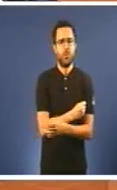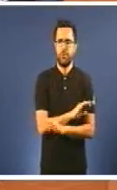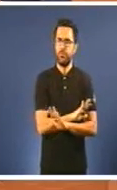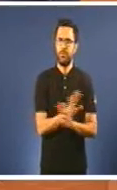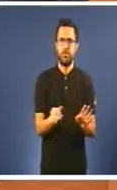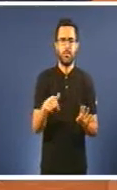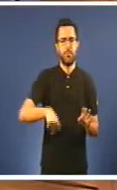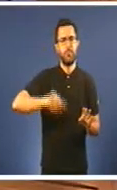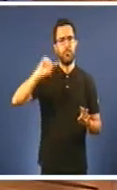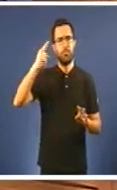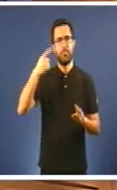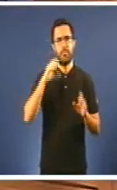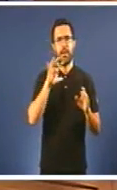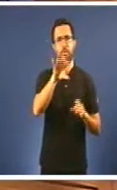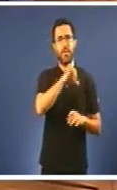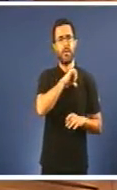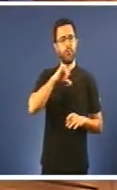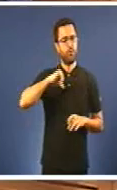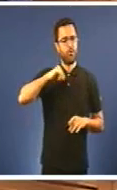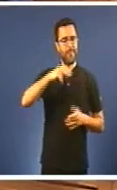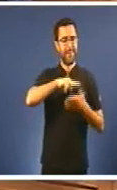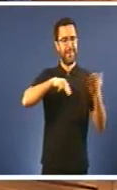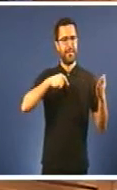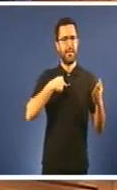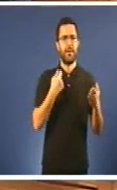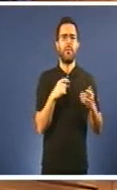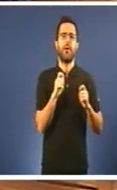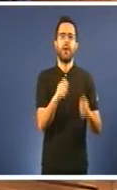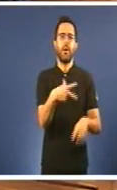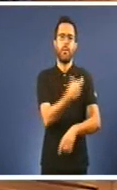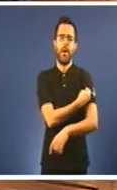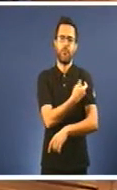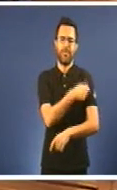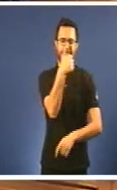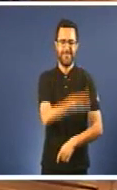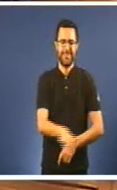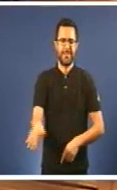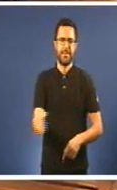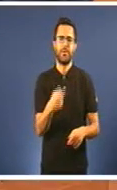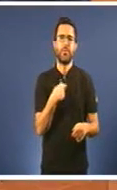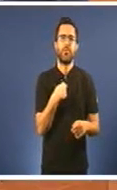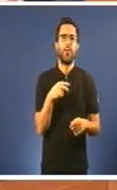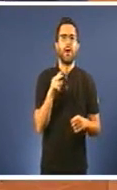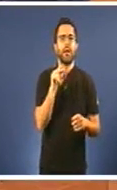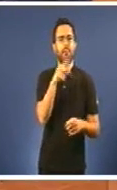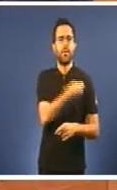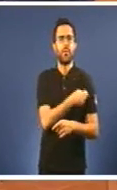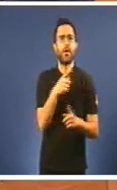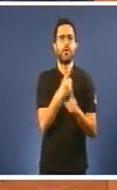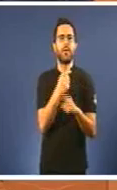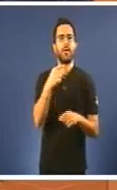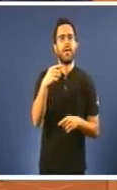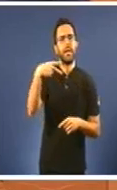en vacunar os rapaces Da vacina contra o neumococo A primeira comunidade autónoma de España Somos a primeira